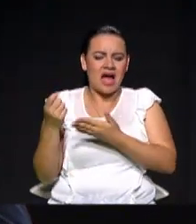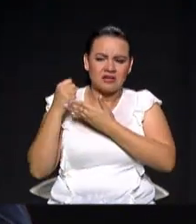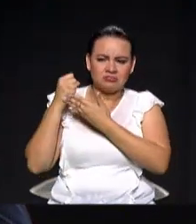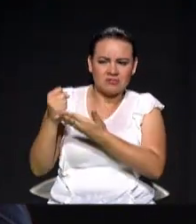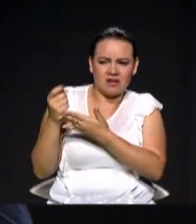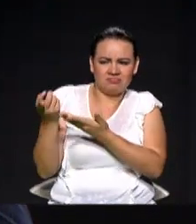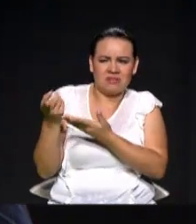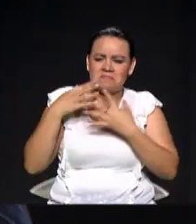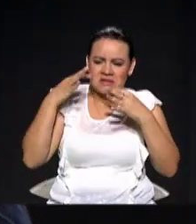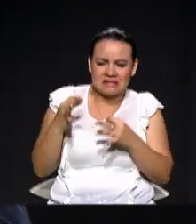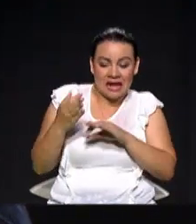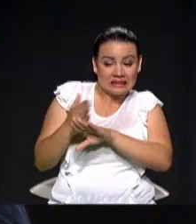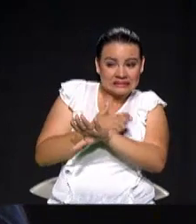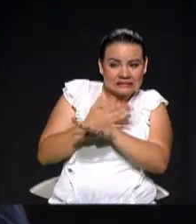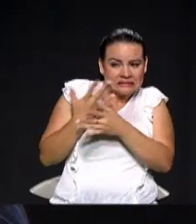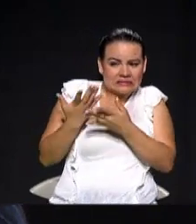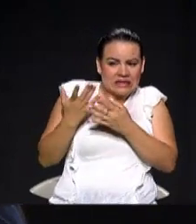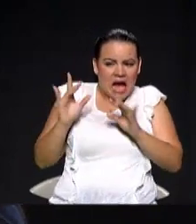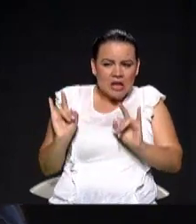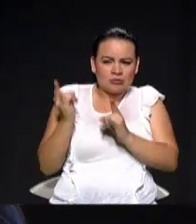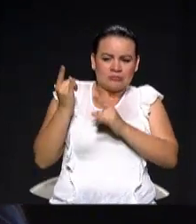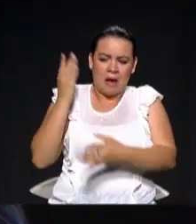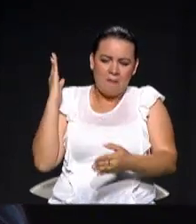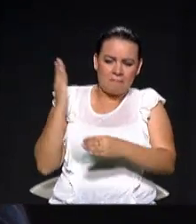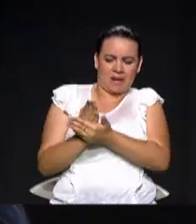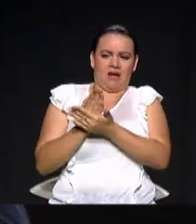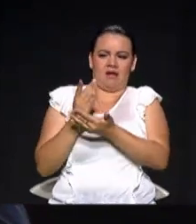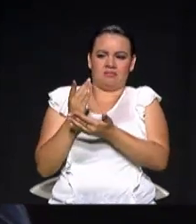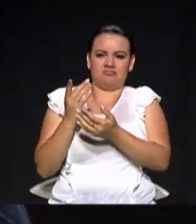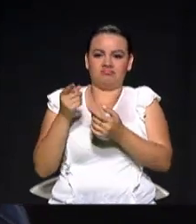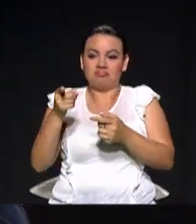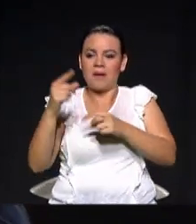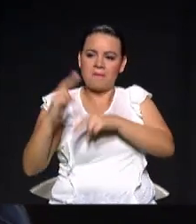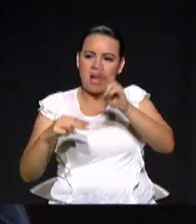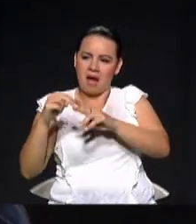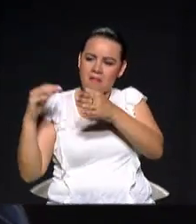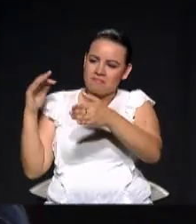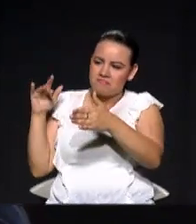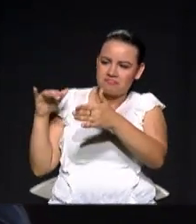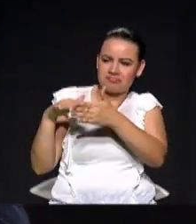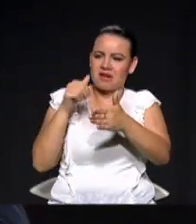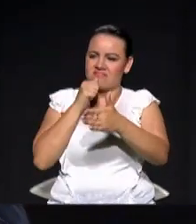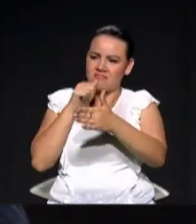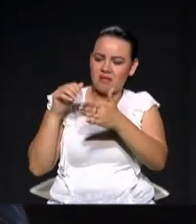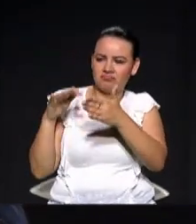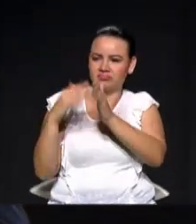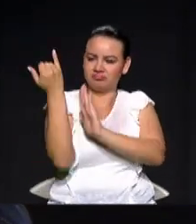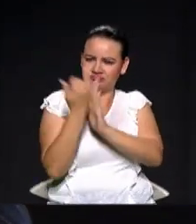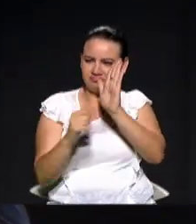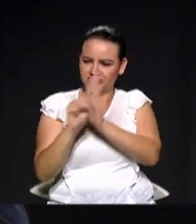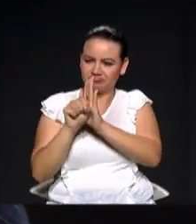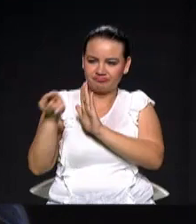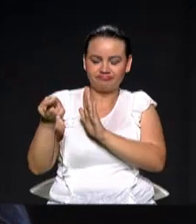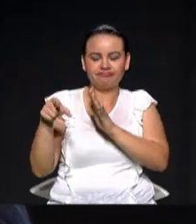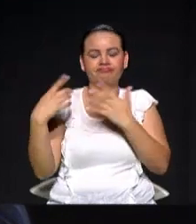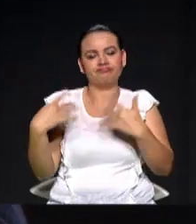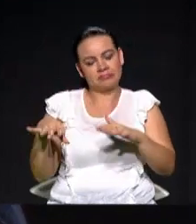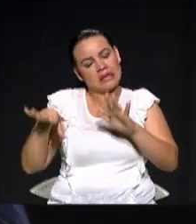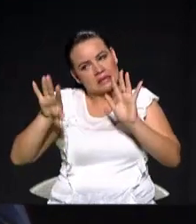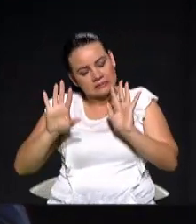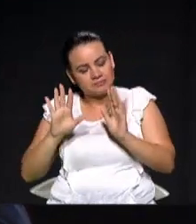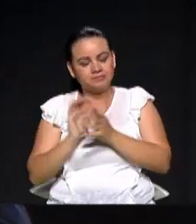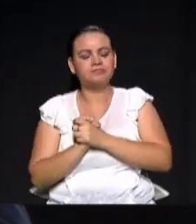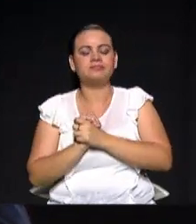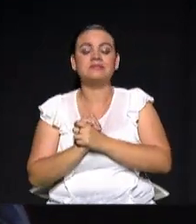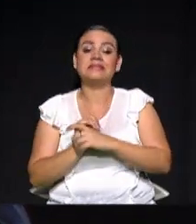allí se pactaron conforme a una investigación que ellos mismos hicieron desde el punto de vista comercial, desde el punto de vista contractual y